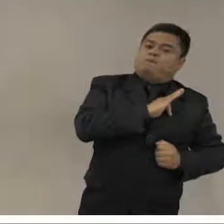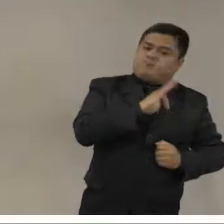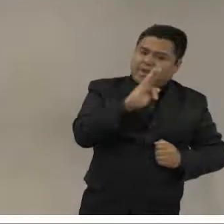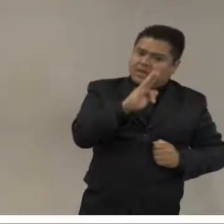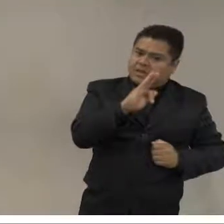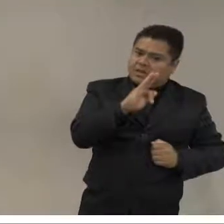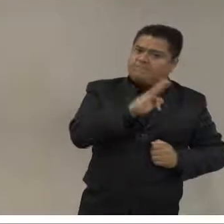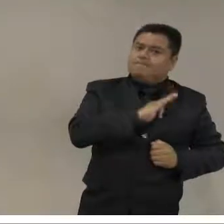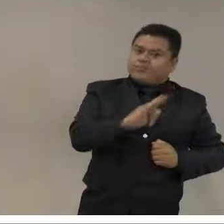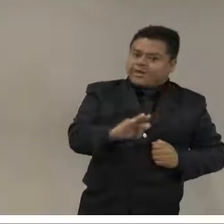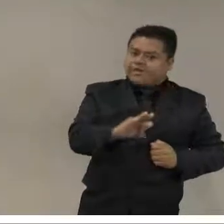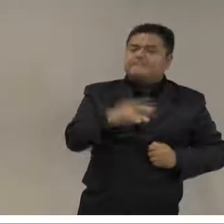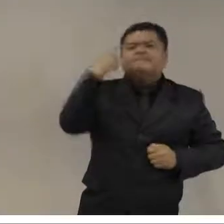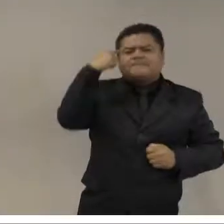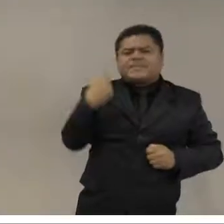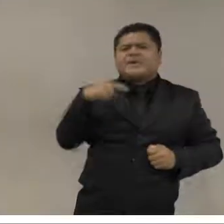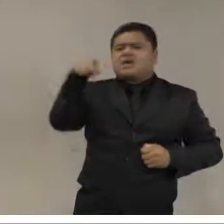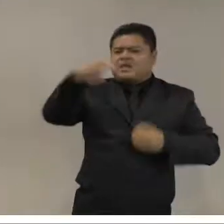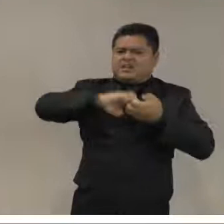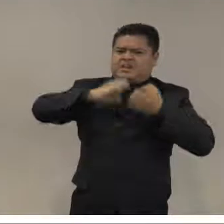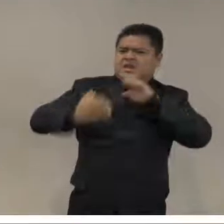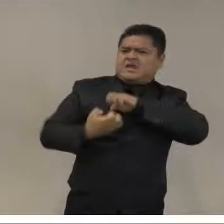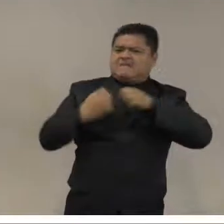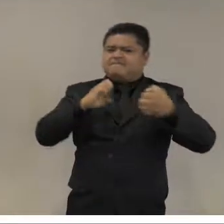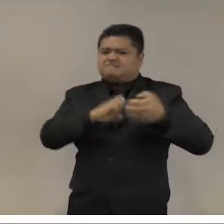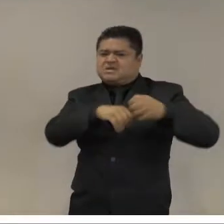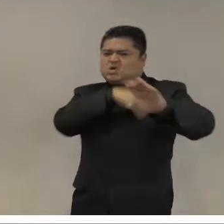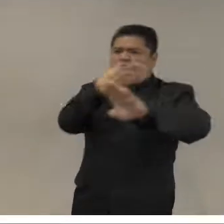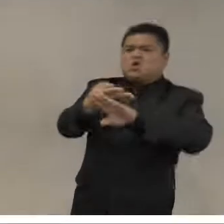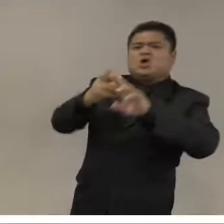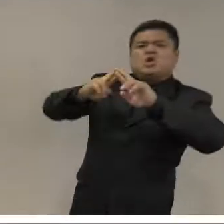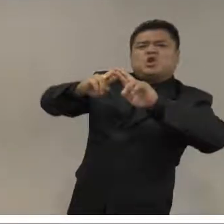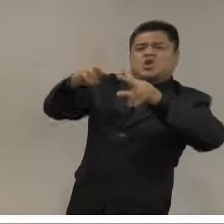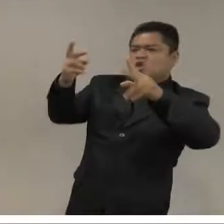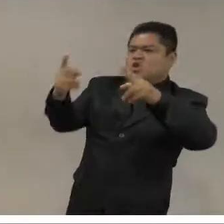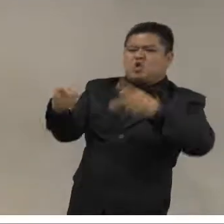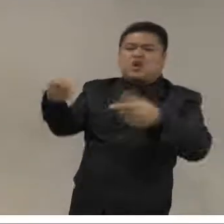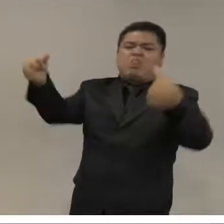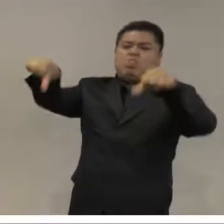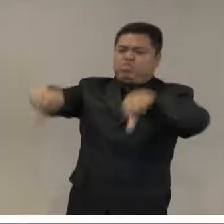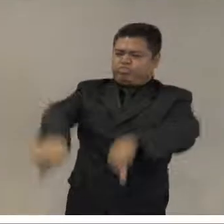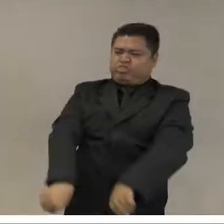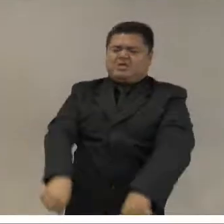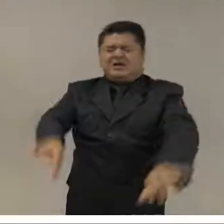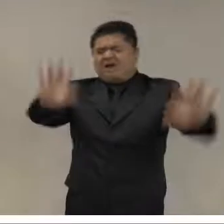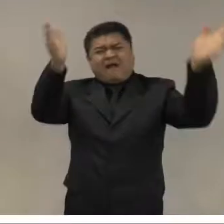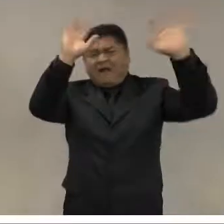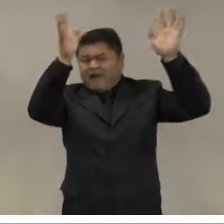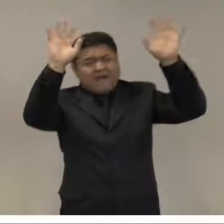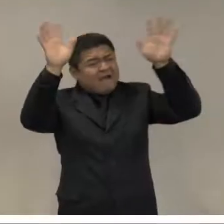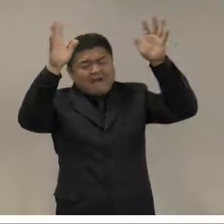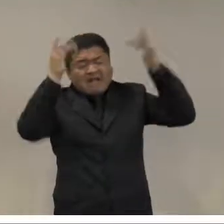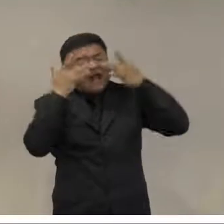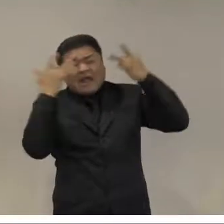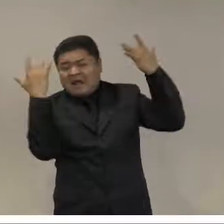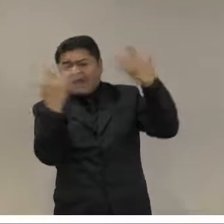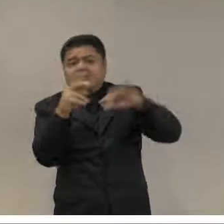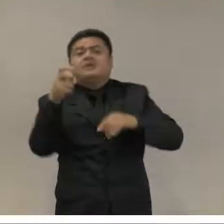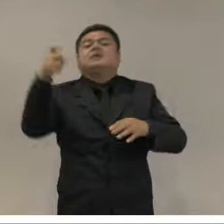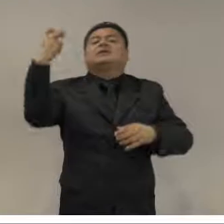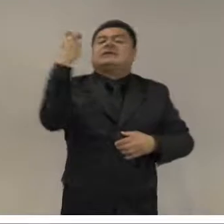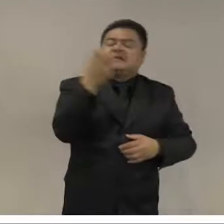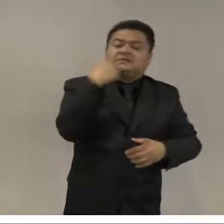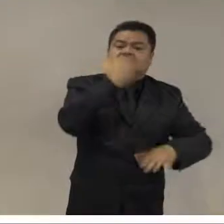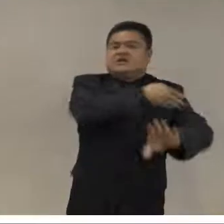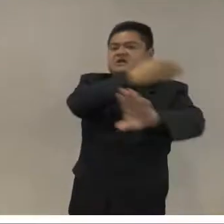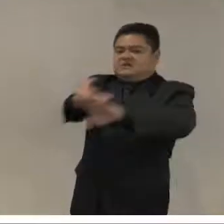moral, para que se rinda. Mientras tanto, una fuerza de policía tiene que servir a una población con el